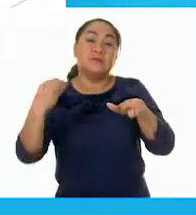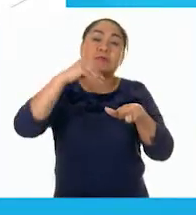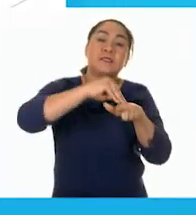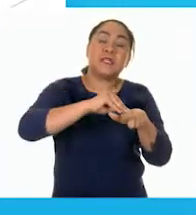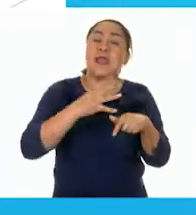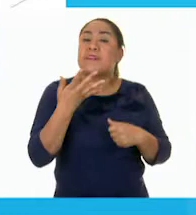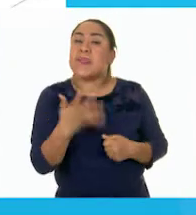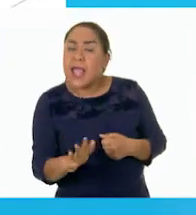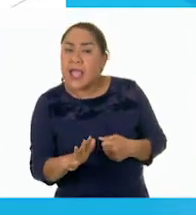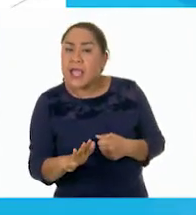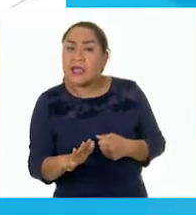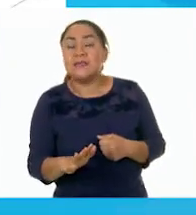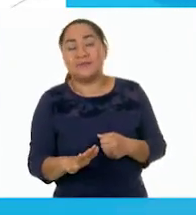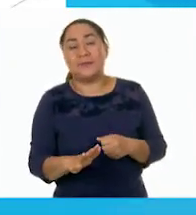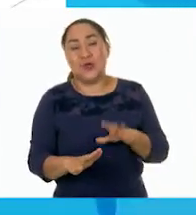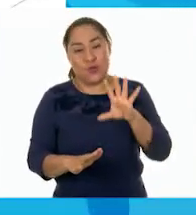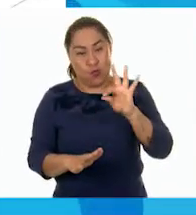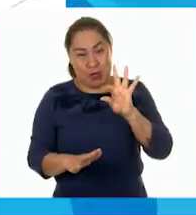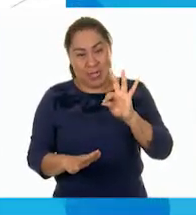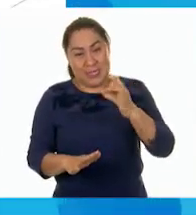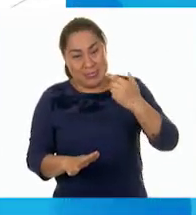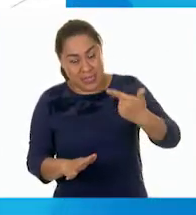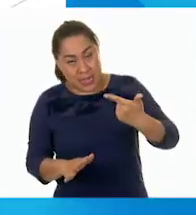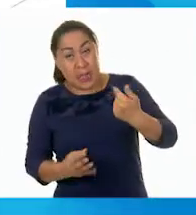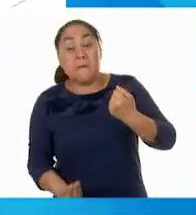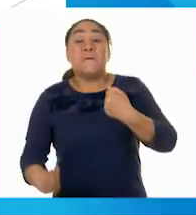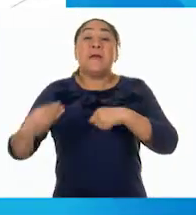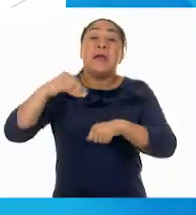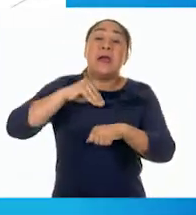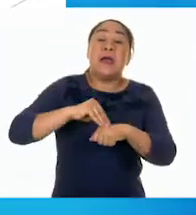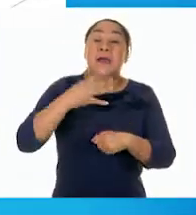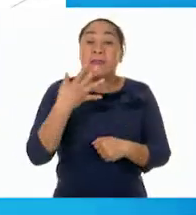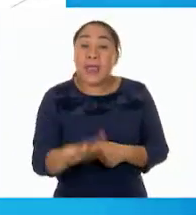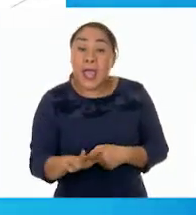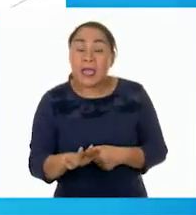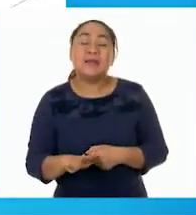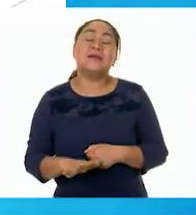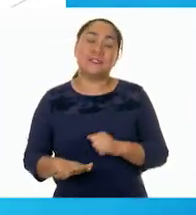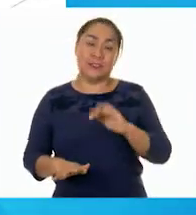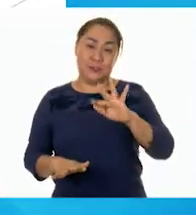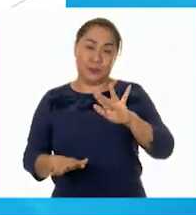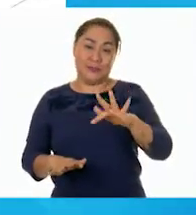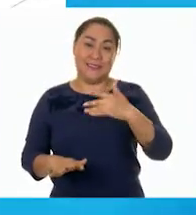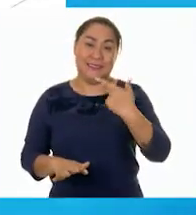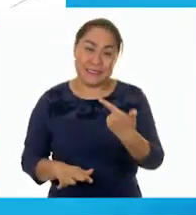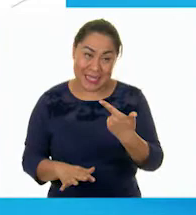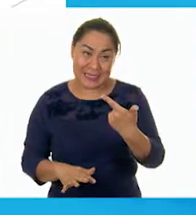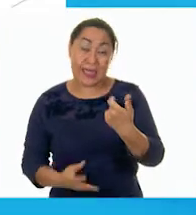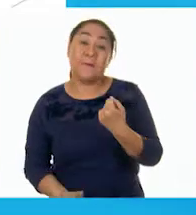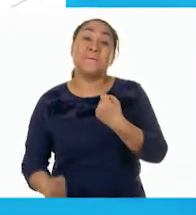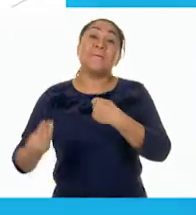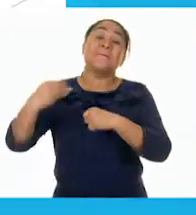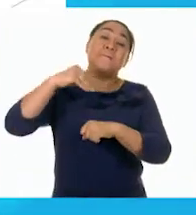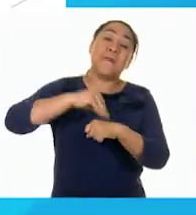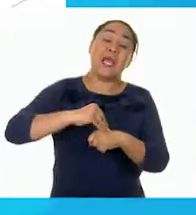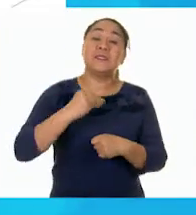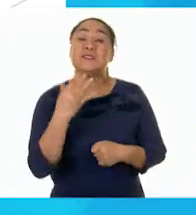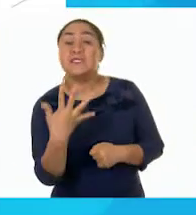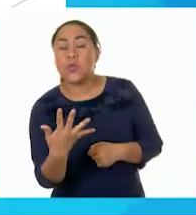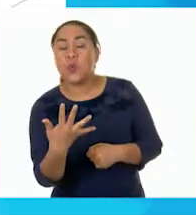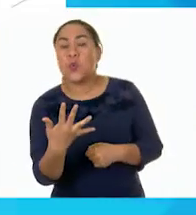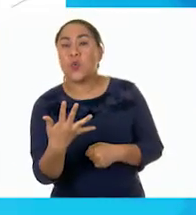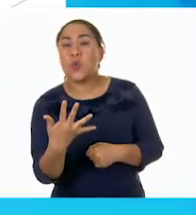de 10. 10. ¿Cuánto? 47. Más otros 10. 50 y 7. Más 5.